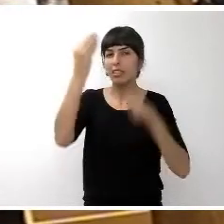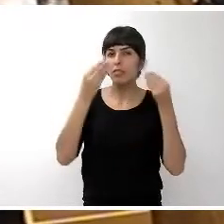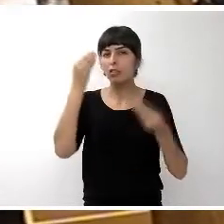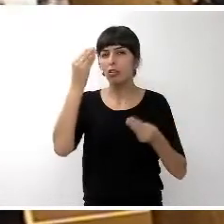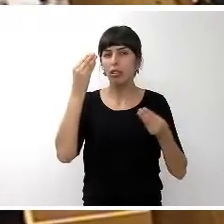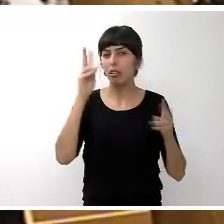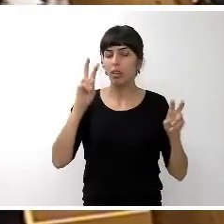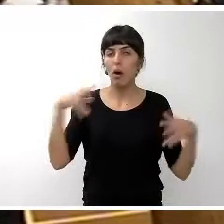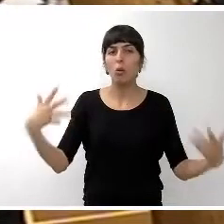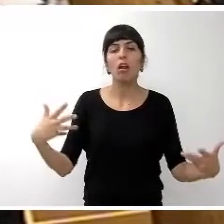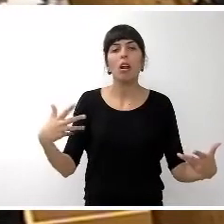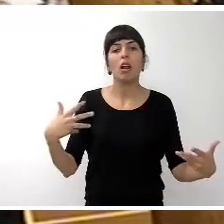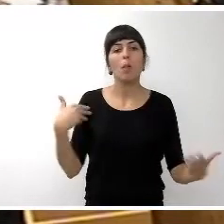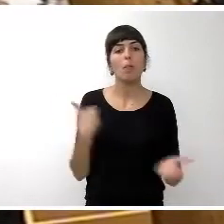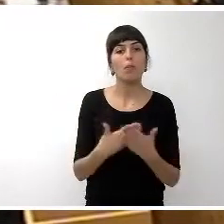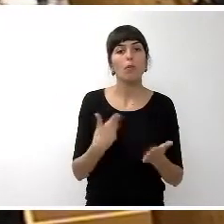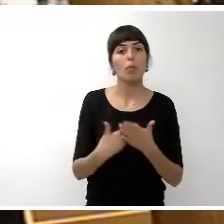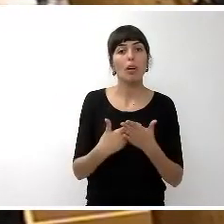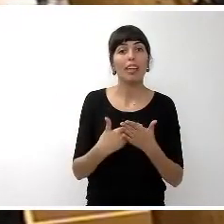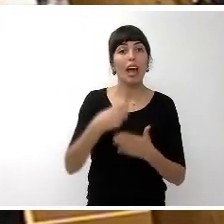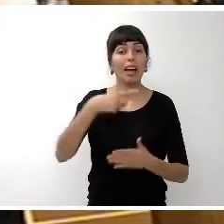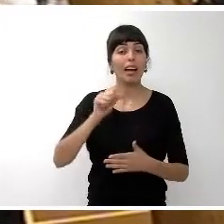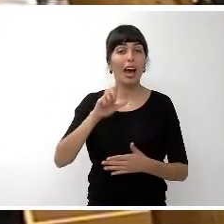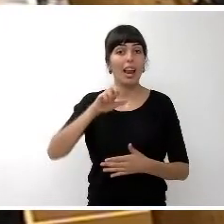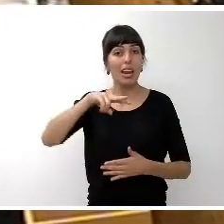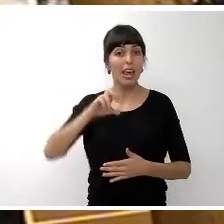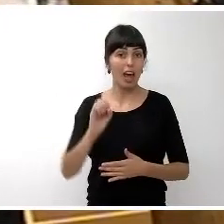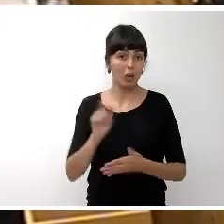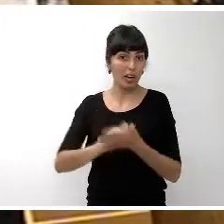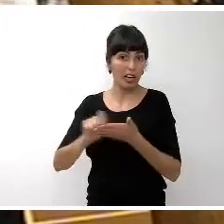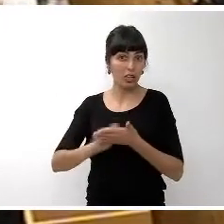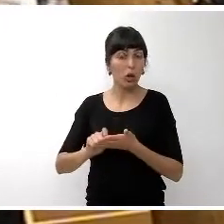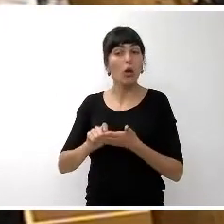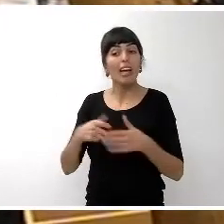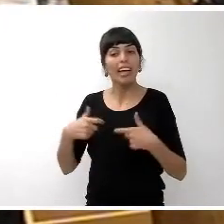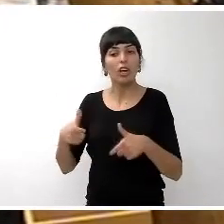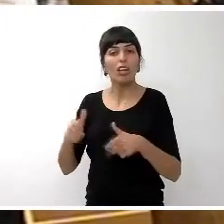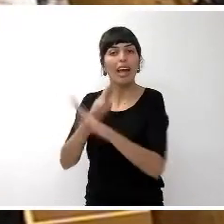sobre la propuesta de Eduardo Galeano en la categoría de internacional.